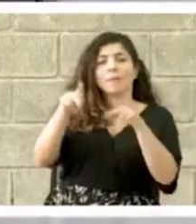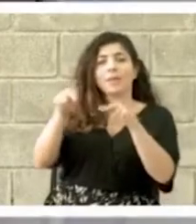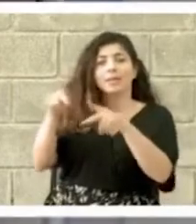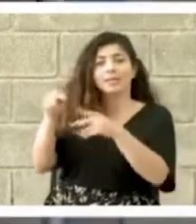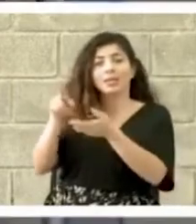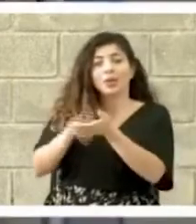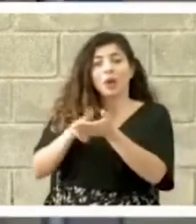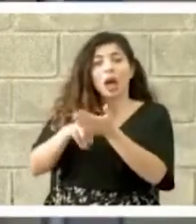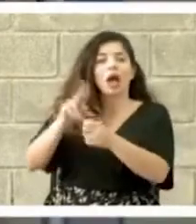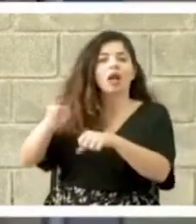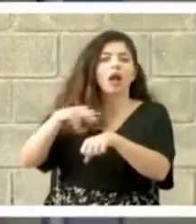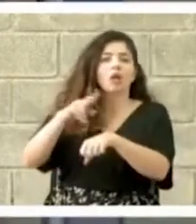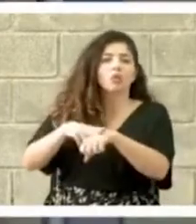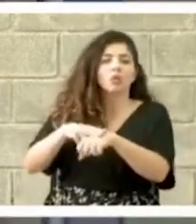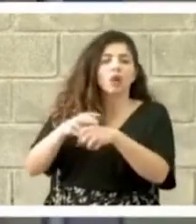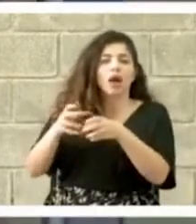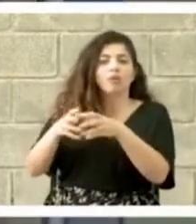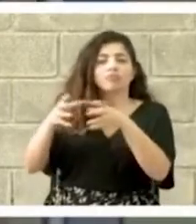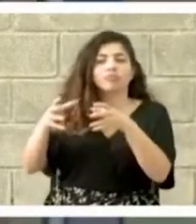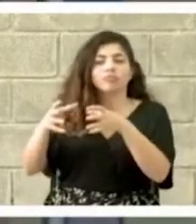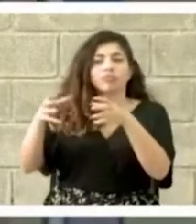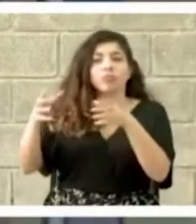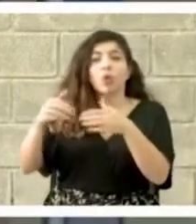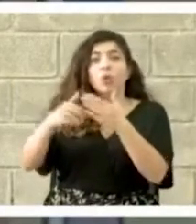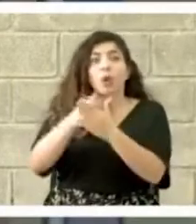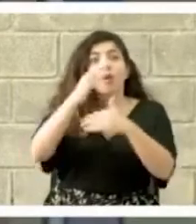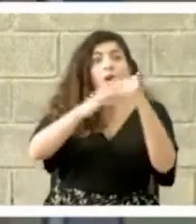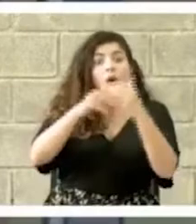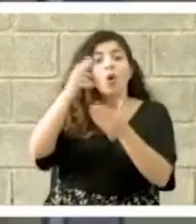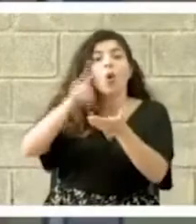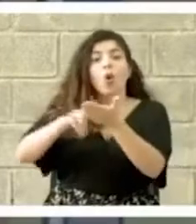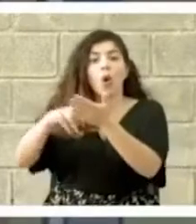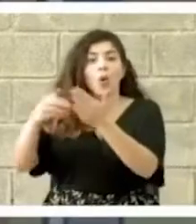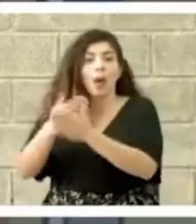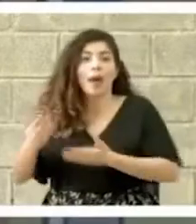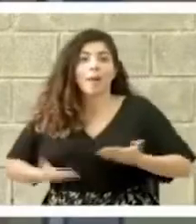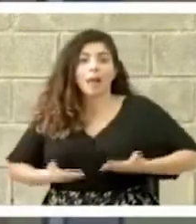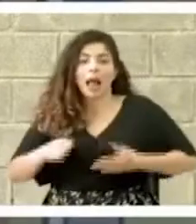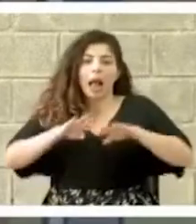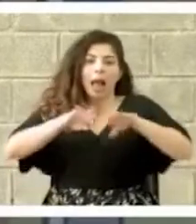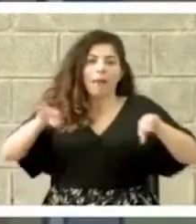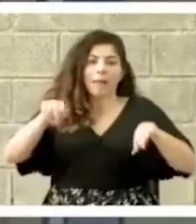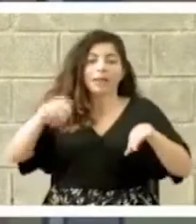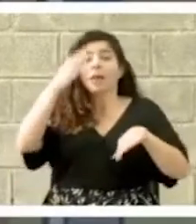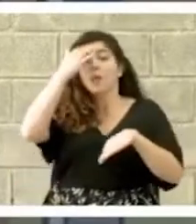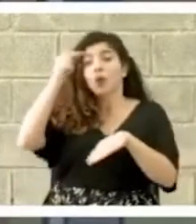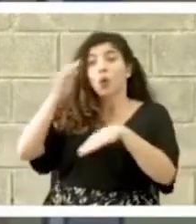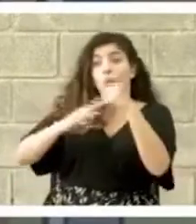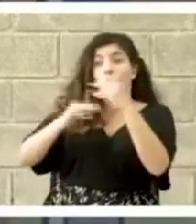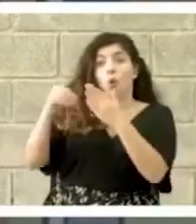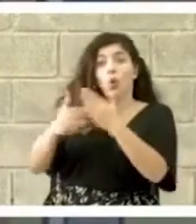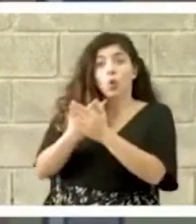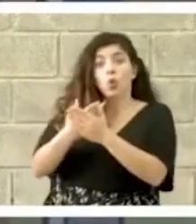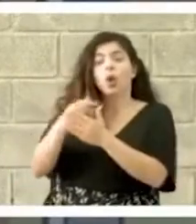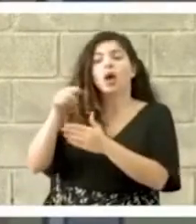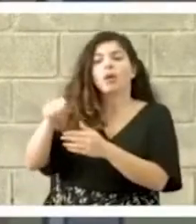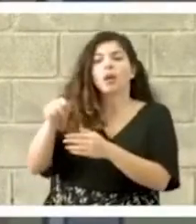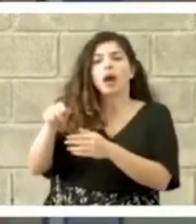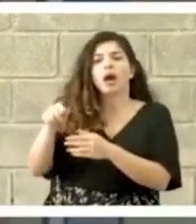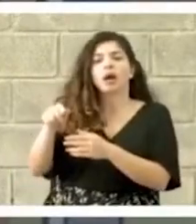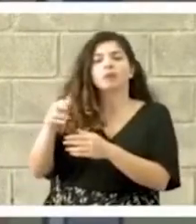que viene naturalmente con las nuevas obras de infraestructura, porque esas obras siempre vienen a